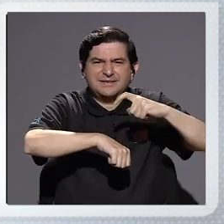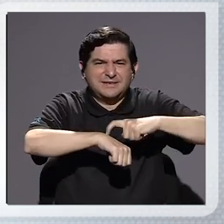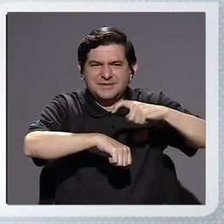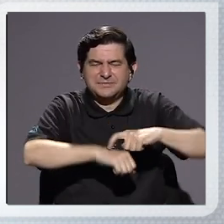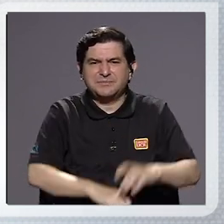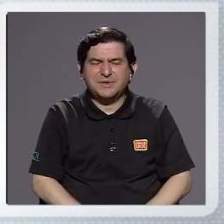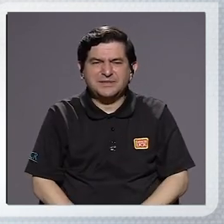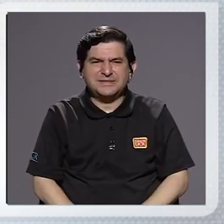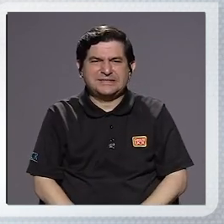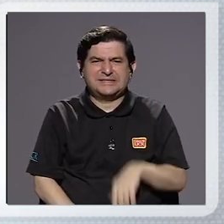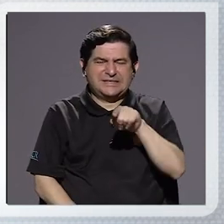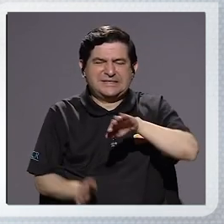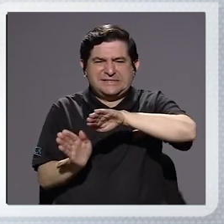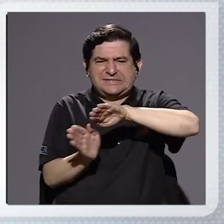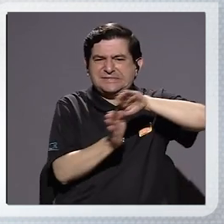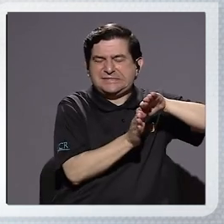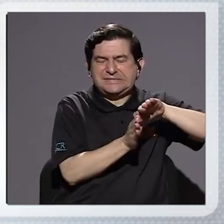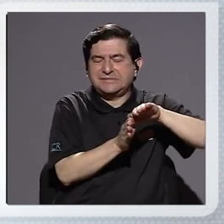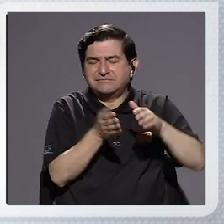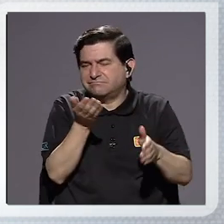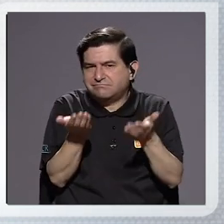logró marginarle, inclusive?